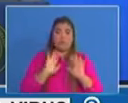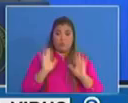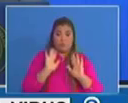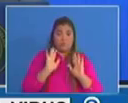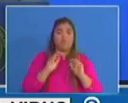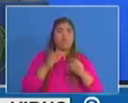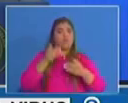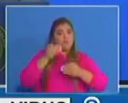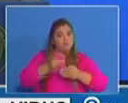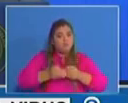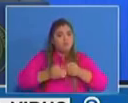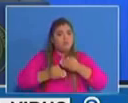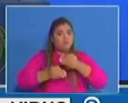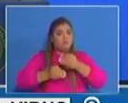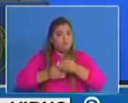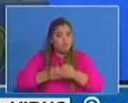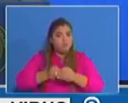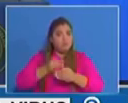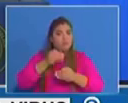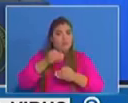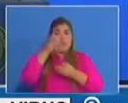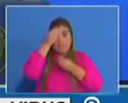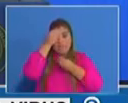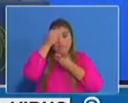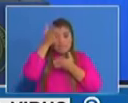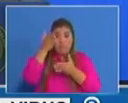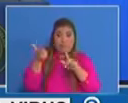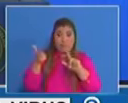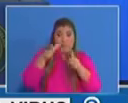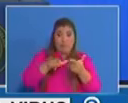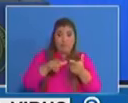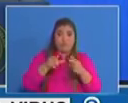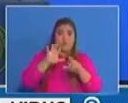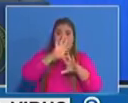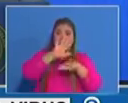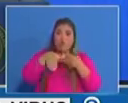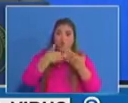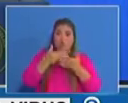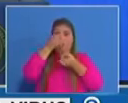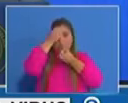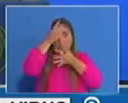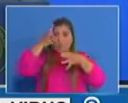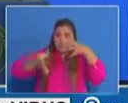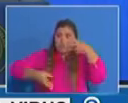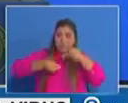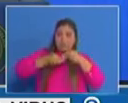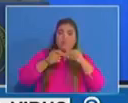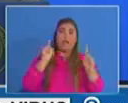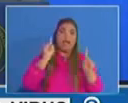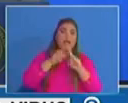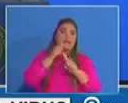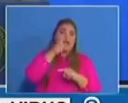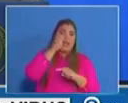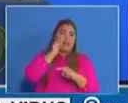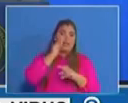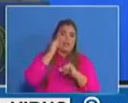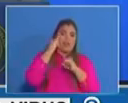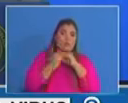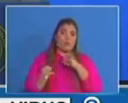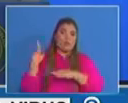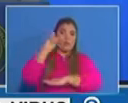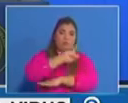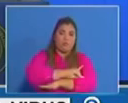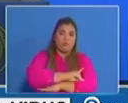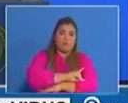hasta el día de ayer. En la siguiente lámina lo que mostramos es el trabajo que se vino